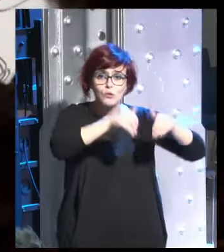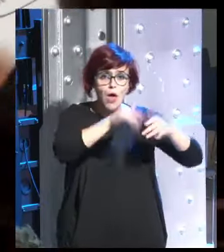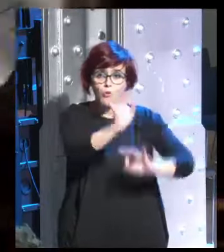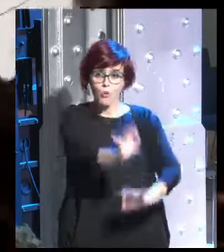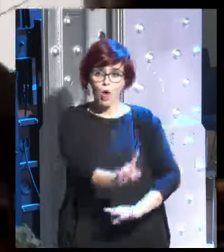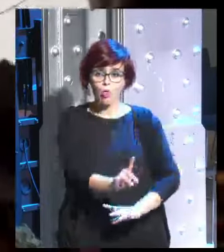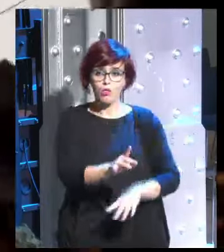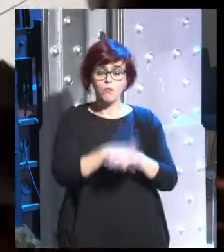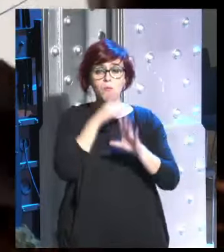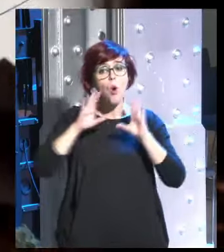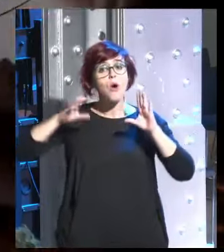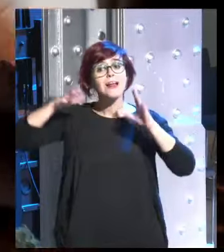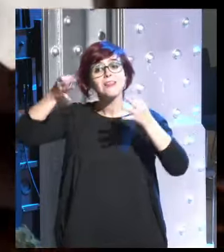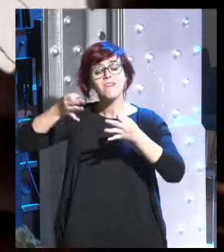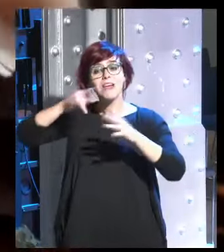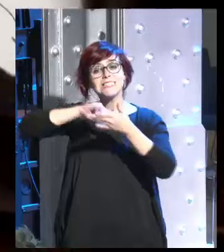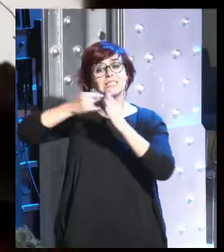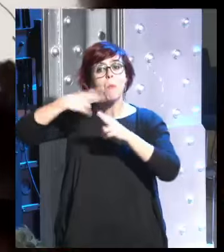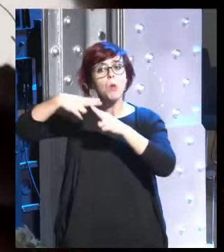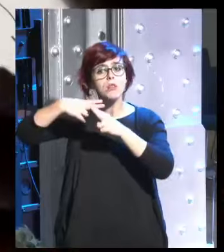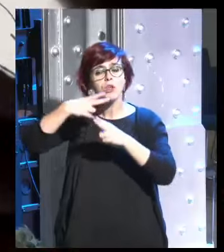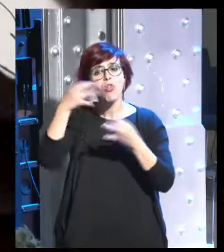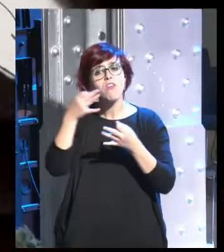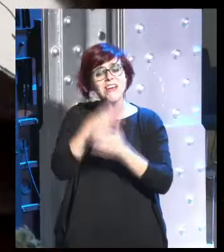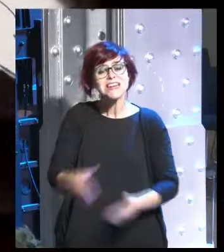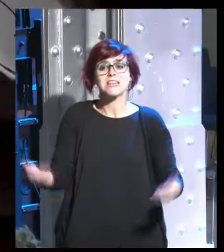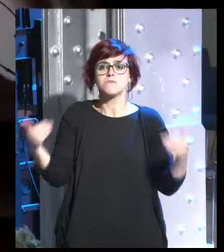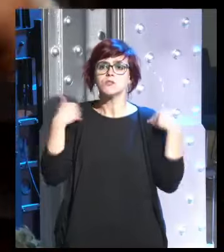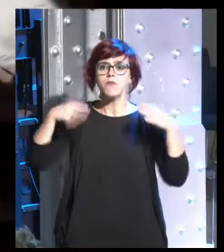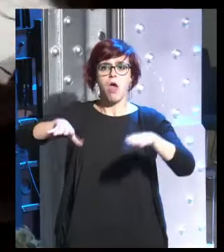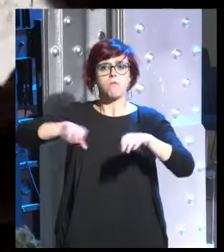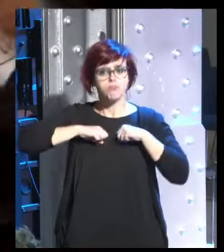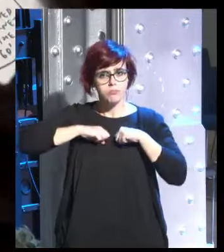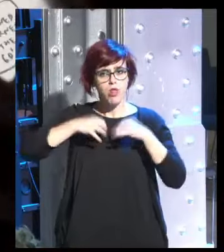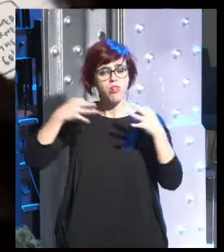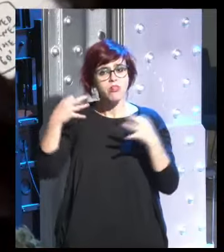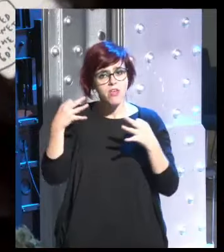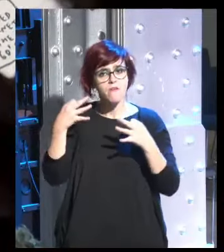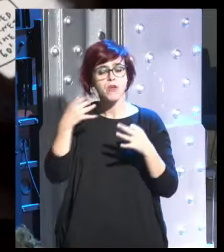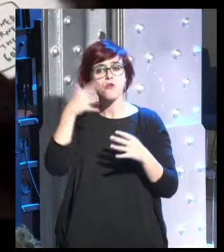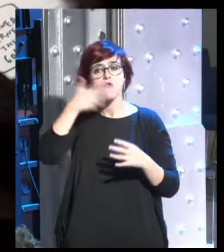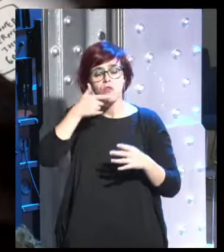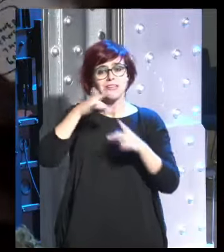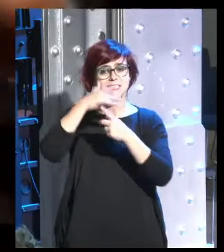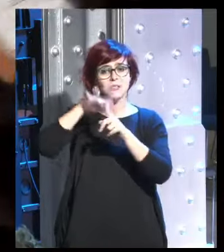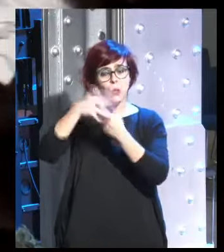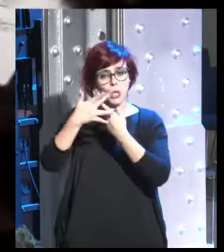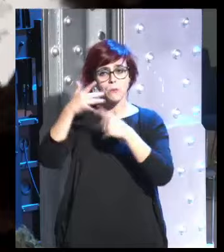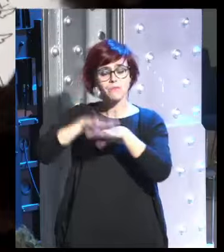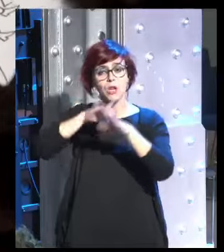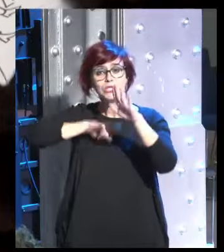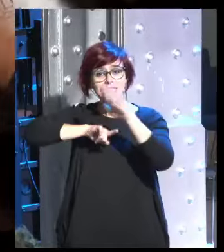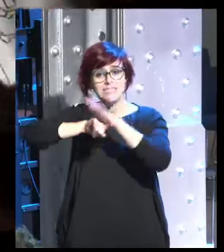es la responsabilidad del sistema político hacer lo mismo familiarizarse con los